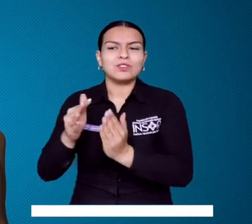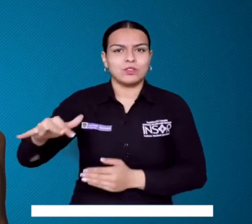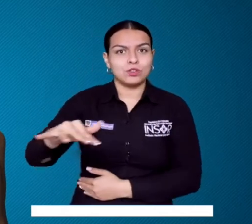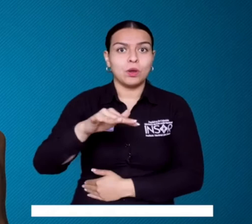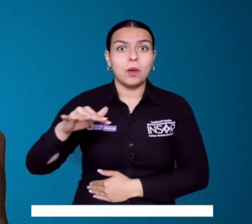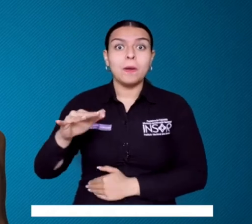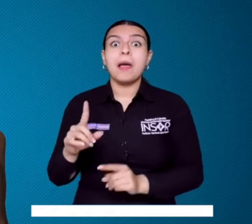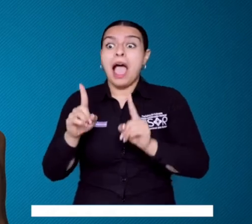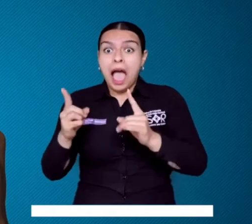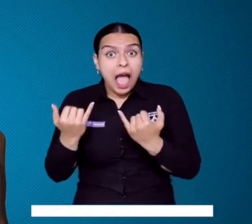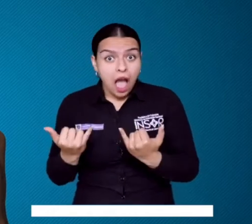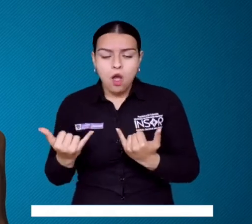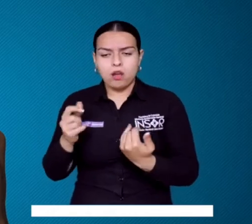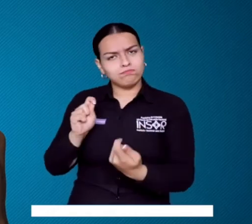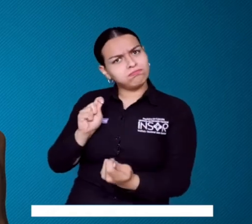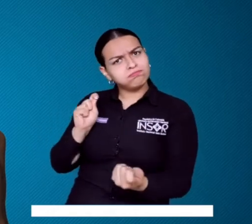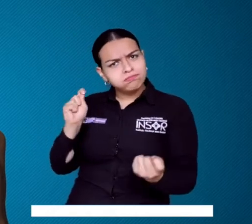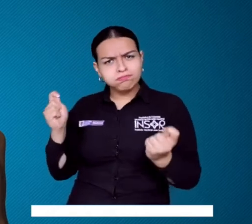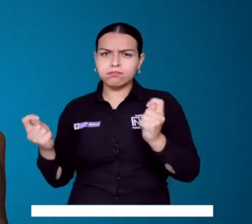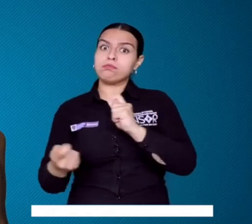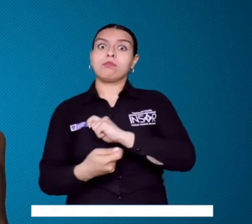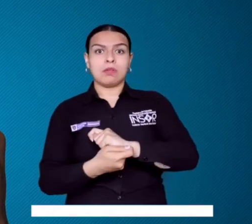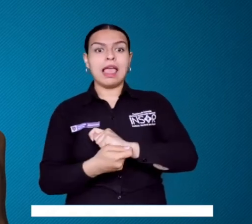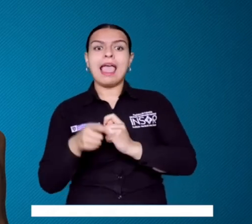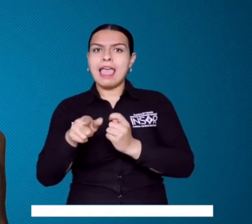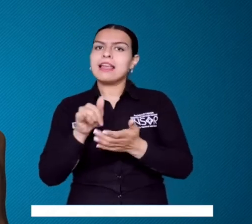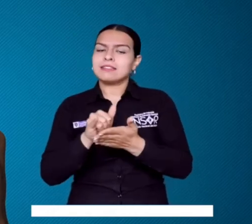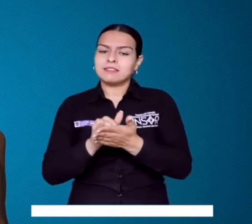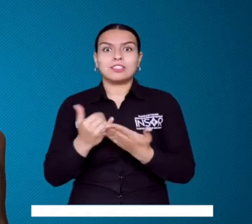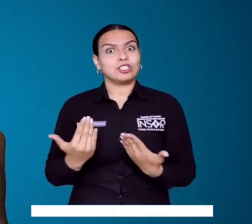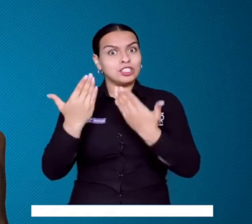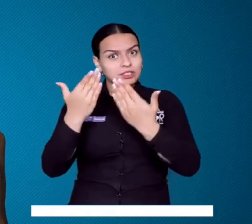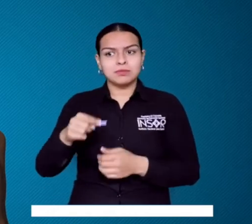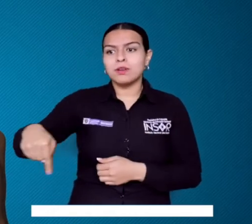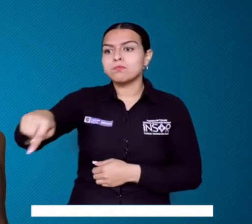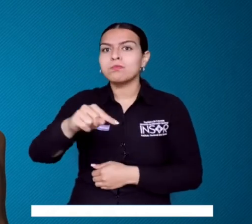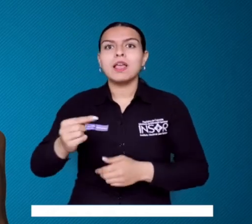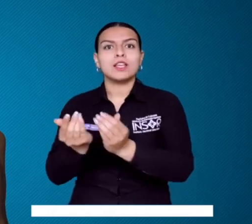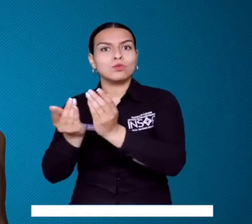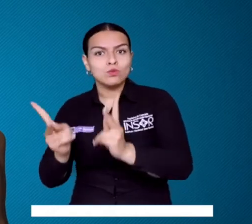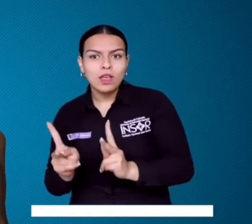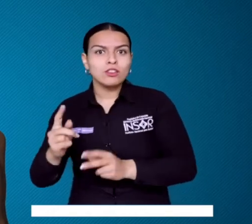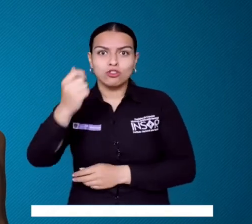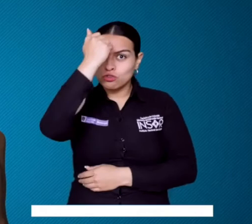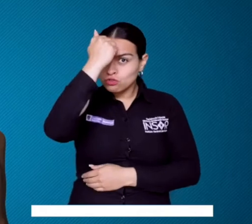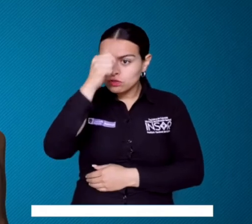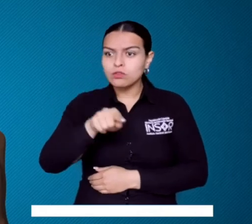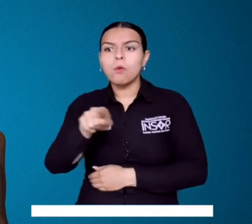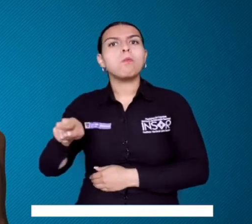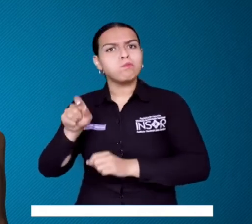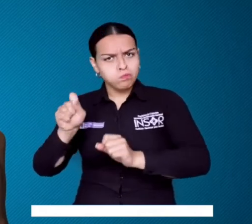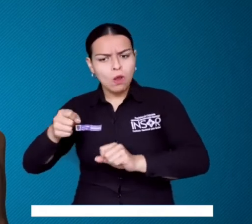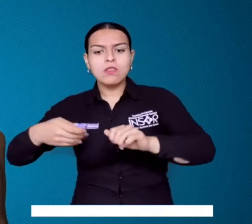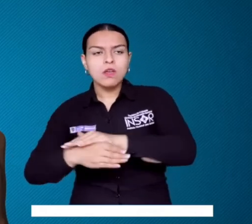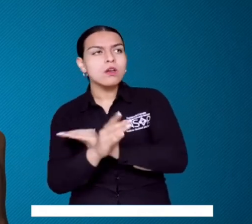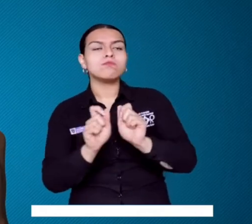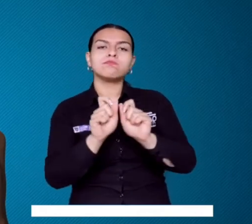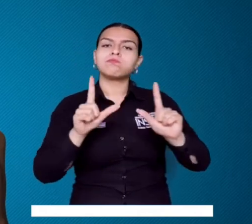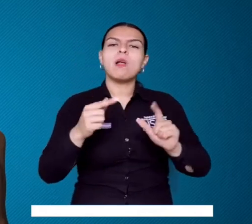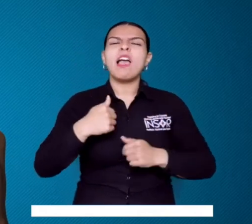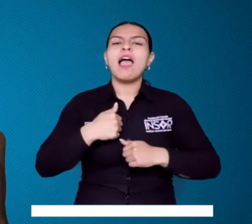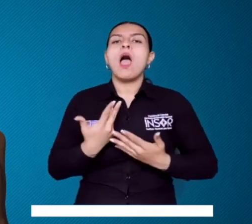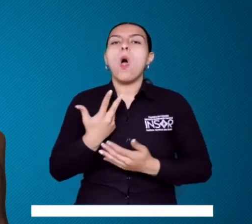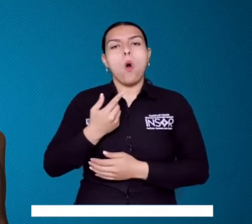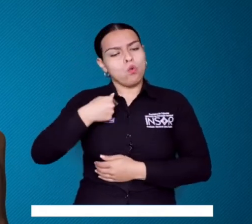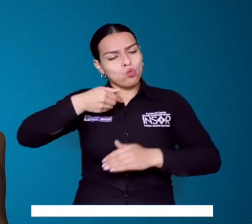necesarios para la comunidad educativa. Pero ahora el INSOR Educativo es una plataforma interactiva entre docentes y alumnos, que les permite